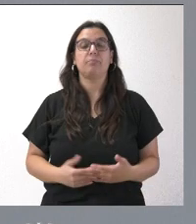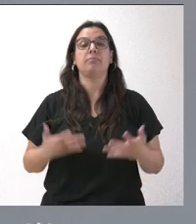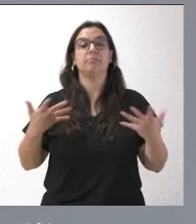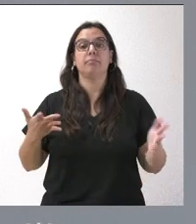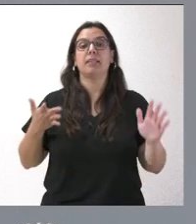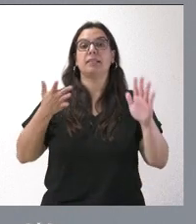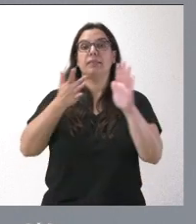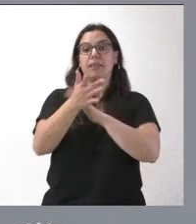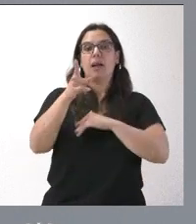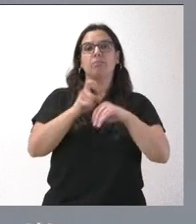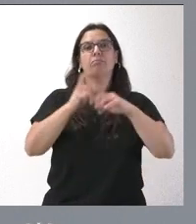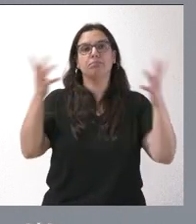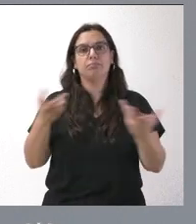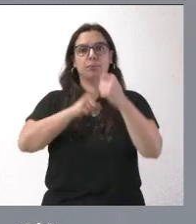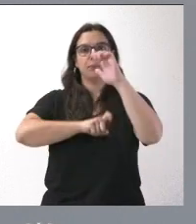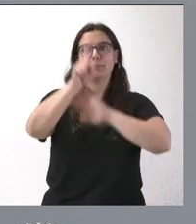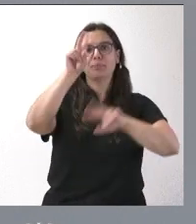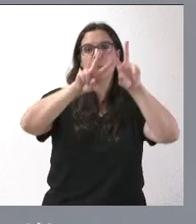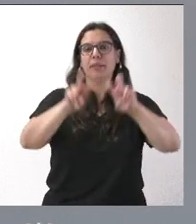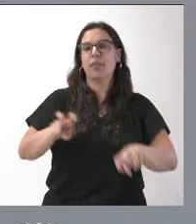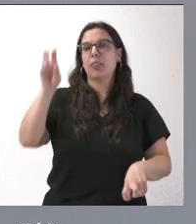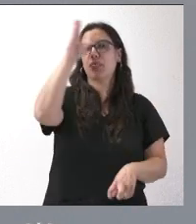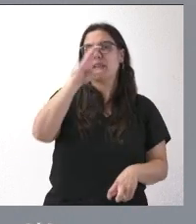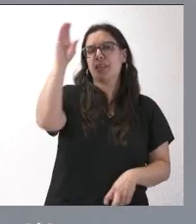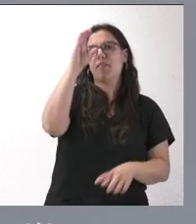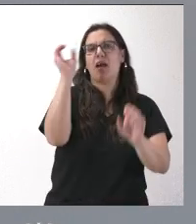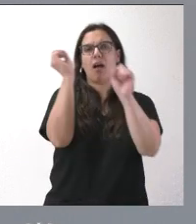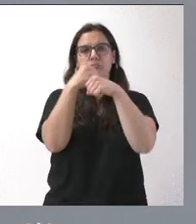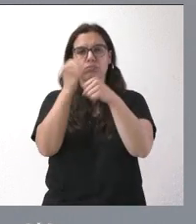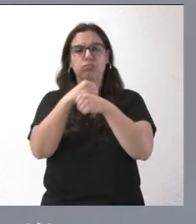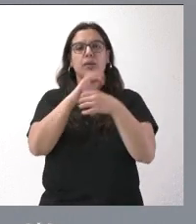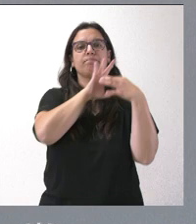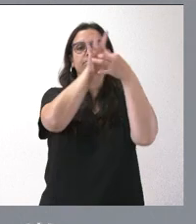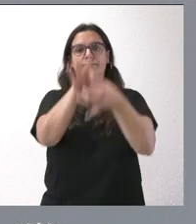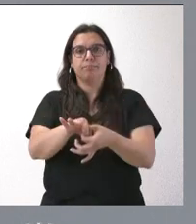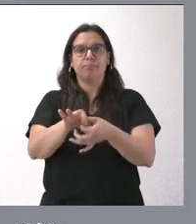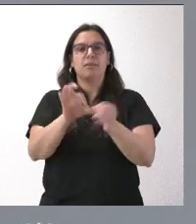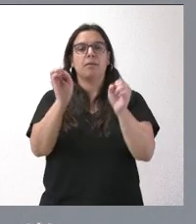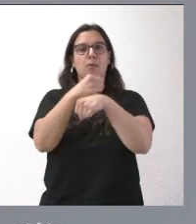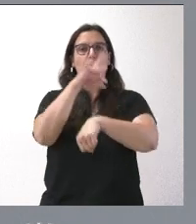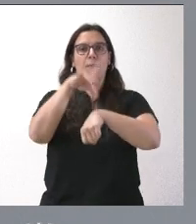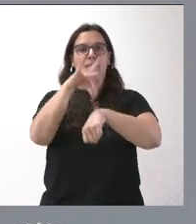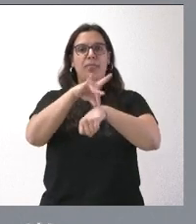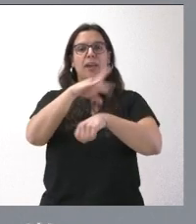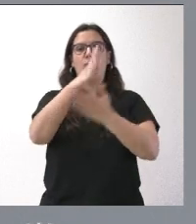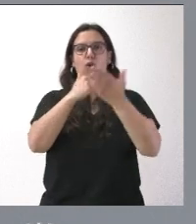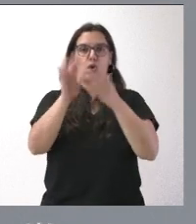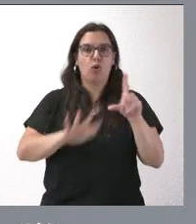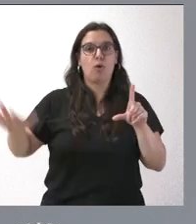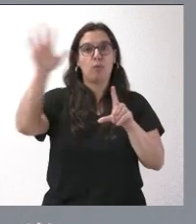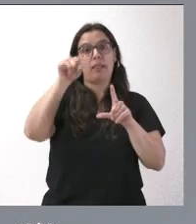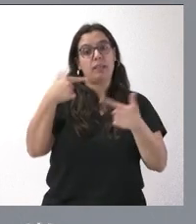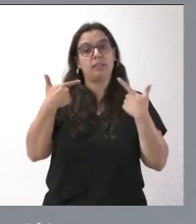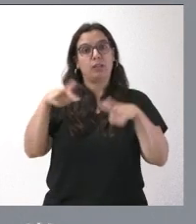se desarrolla la investigación científica, biológica y vinculada a la biomedicina en el conjunto de la comunidad autónoma, que es uno de los sectores